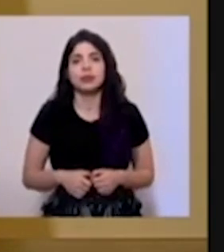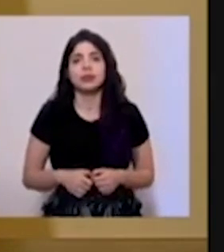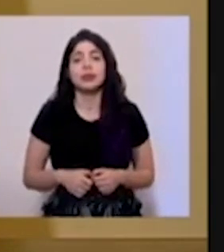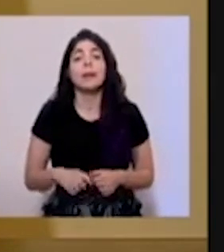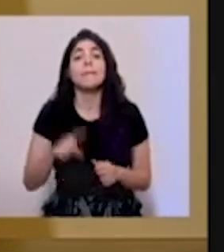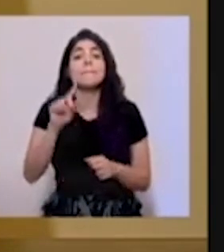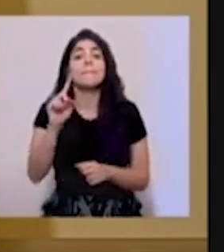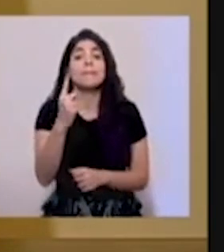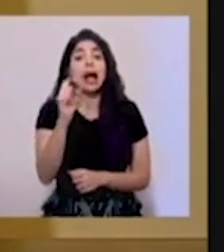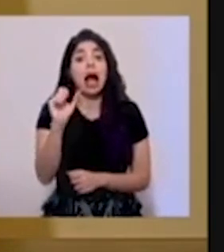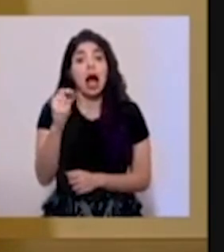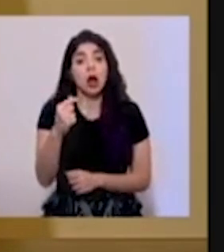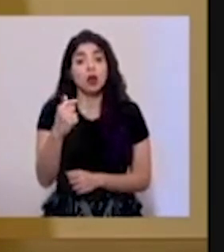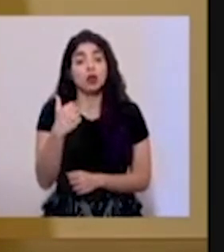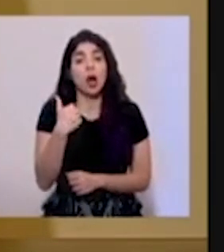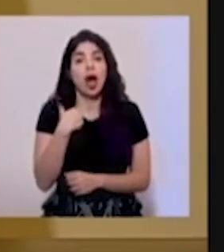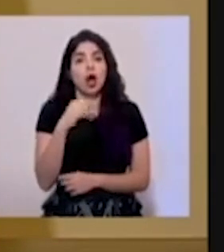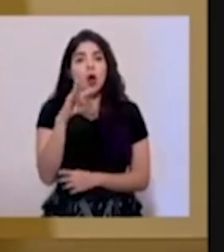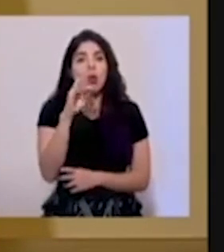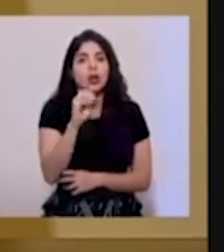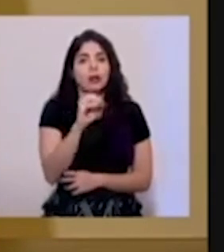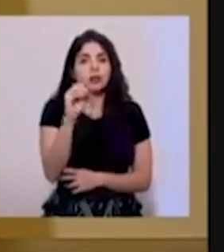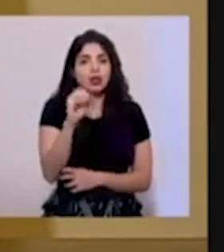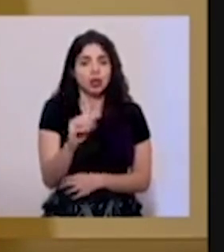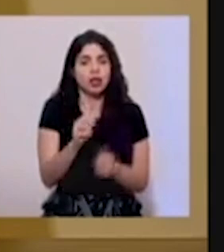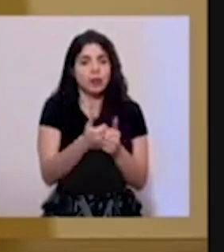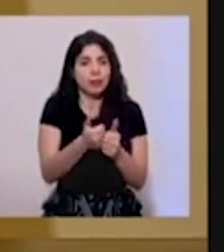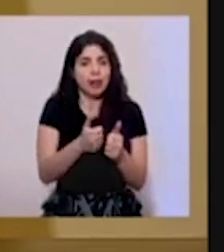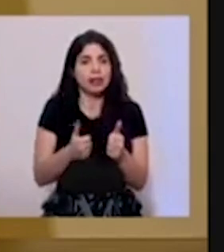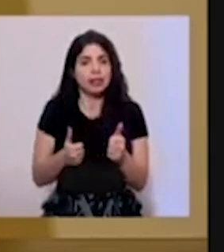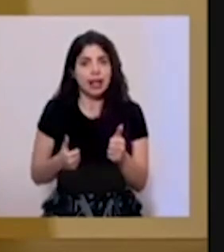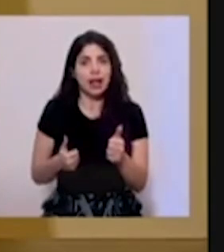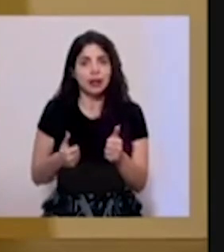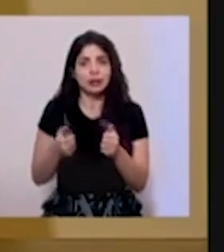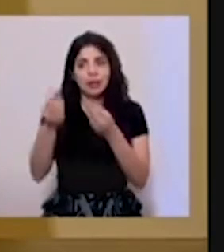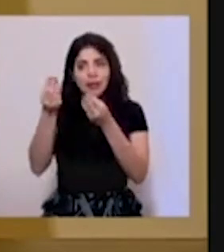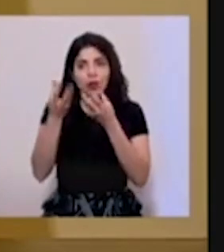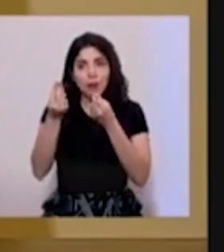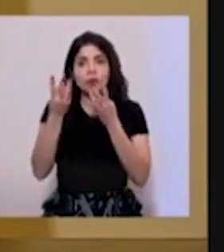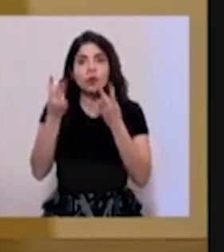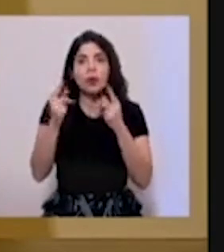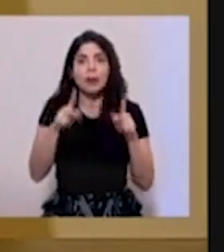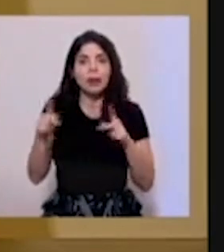Al primero de agosto hay un 40% de rezago en recuperados.